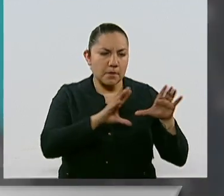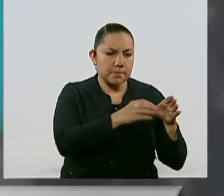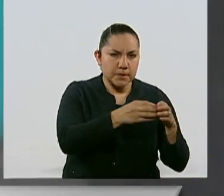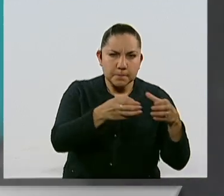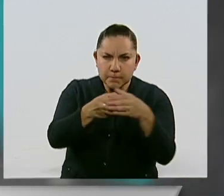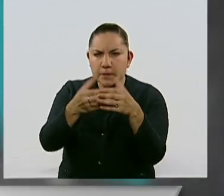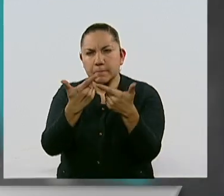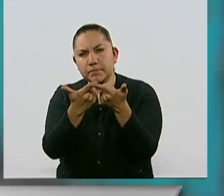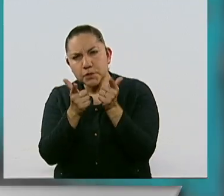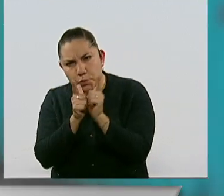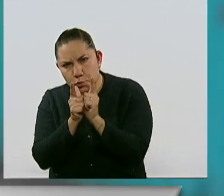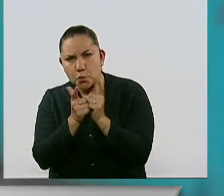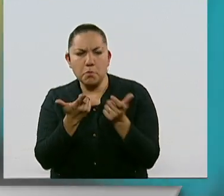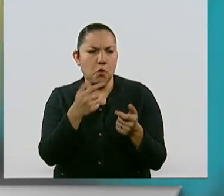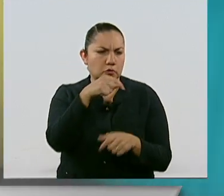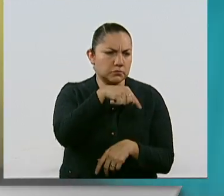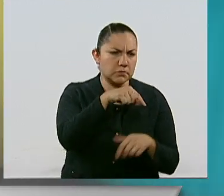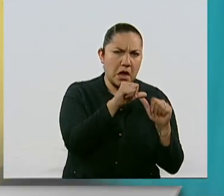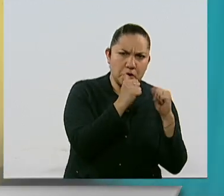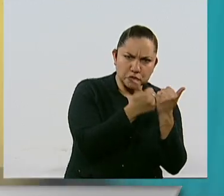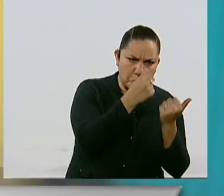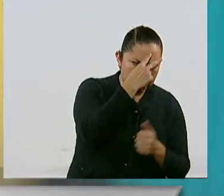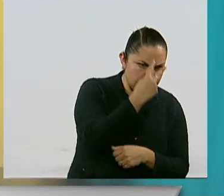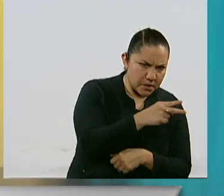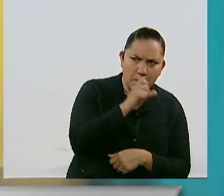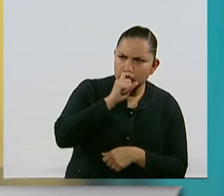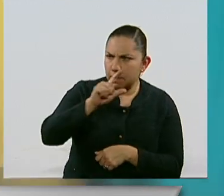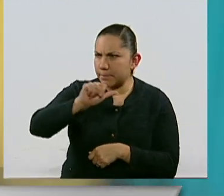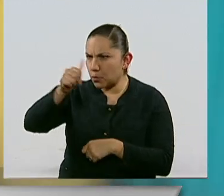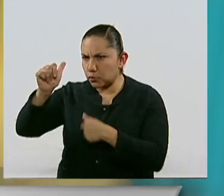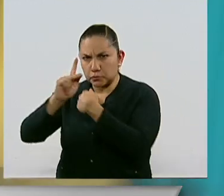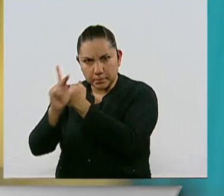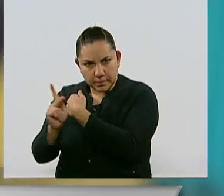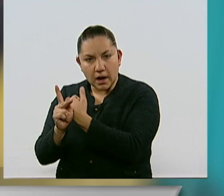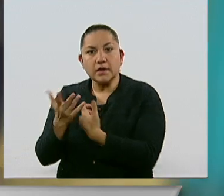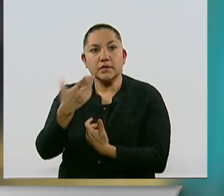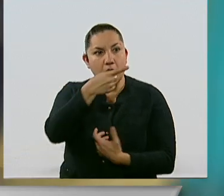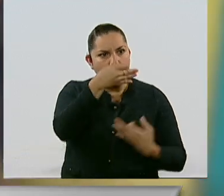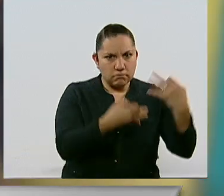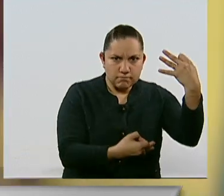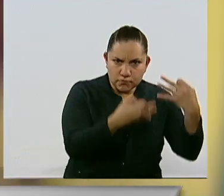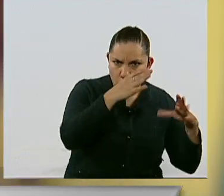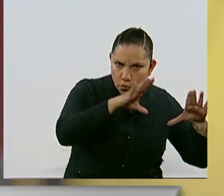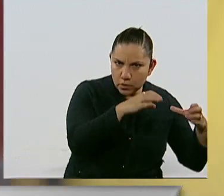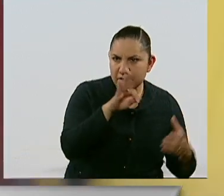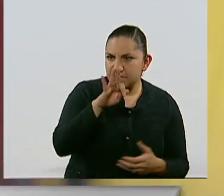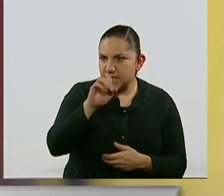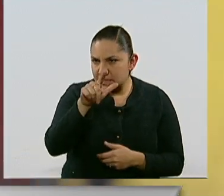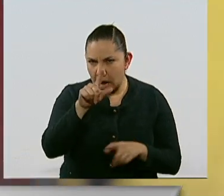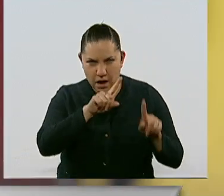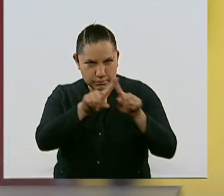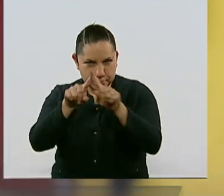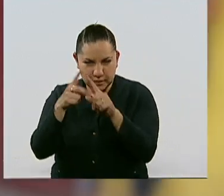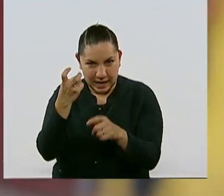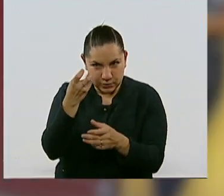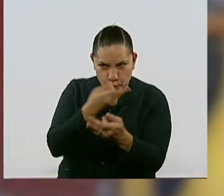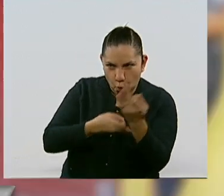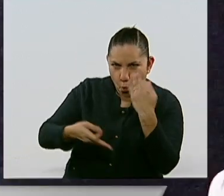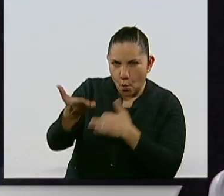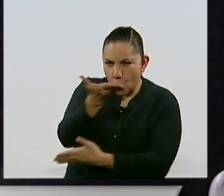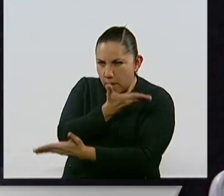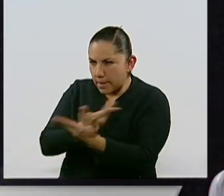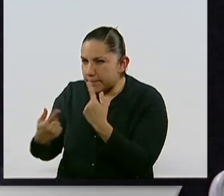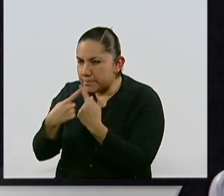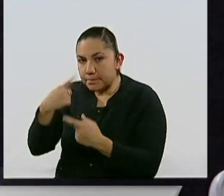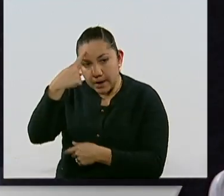e internacionales, juzgadores y fiscales, a fin de atender a las víctimas. Debemos impulsar hacia una